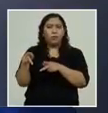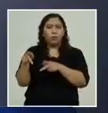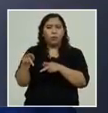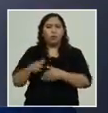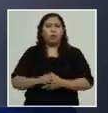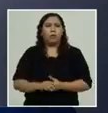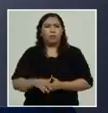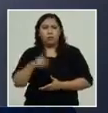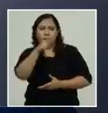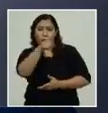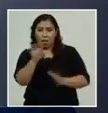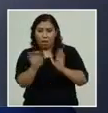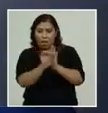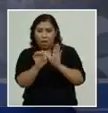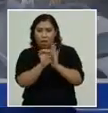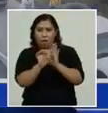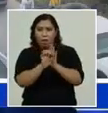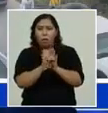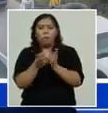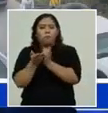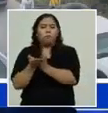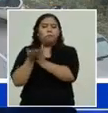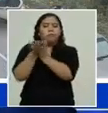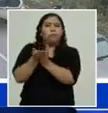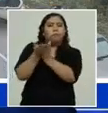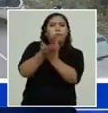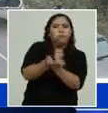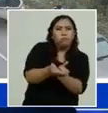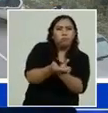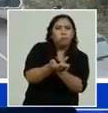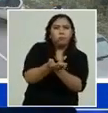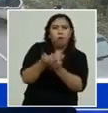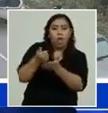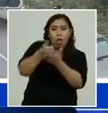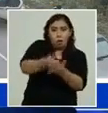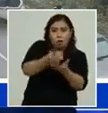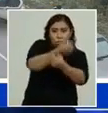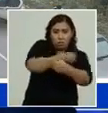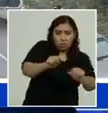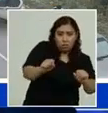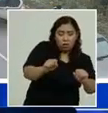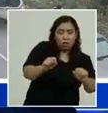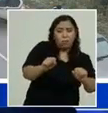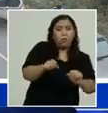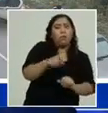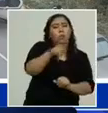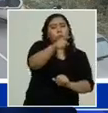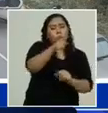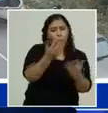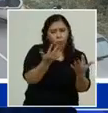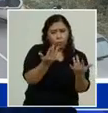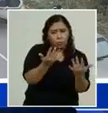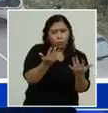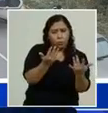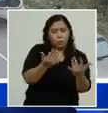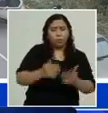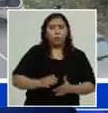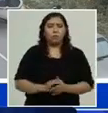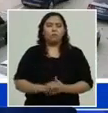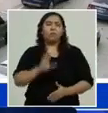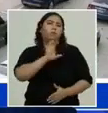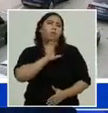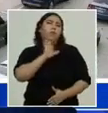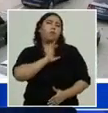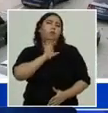van a rescatar vidas humanas lo principal es la vida humana la dirección de la Policía Nacional